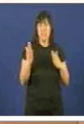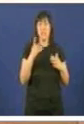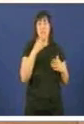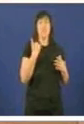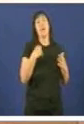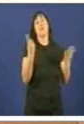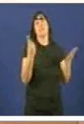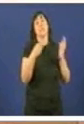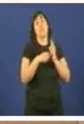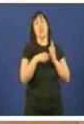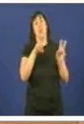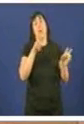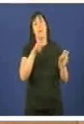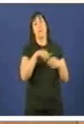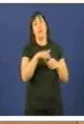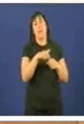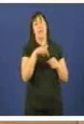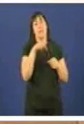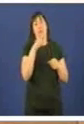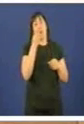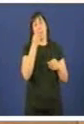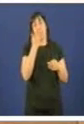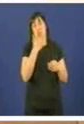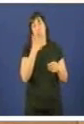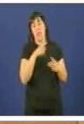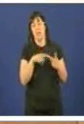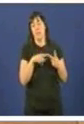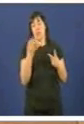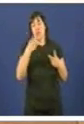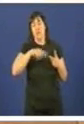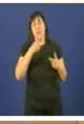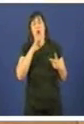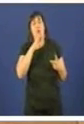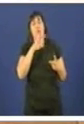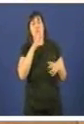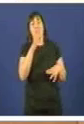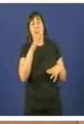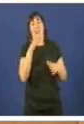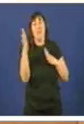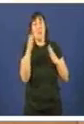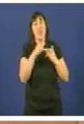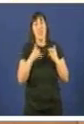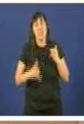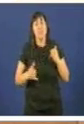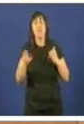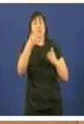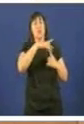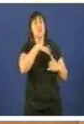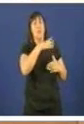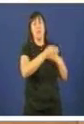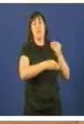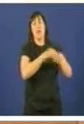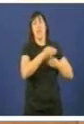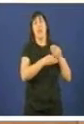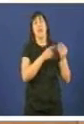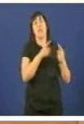mil novas plazas en comedores escolares. Deberíamos celebrar que en plena crise económica pudiéramos entre todos poñer a disposición